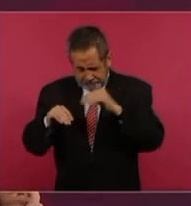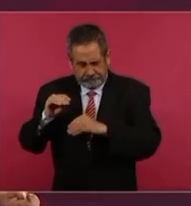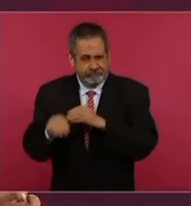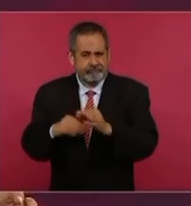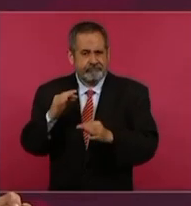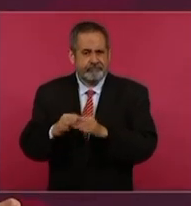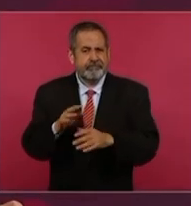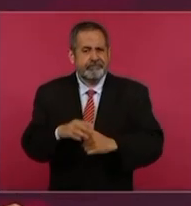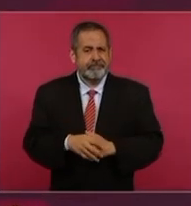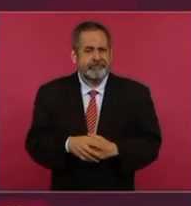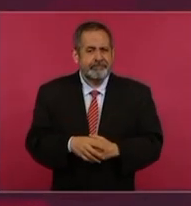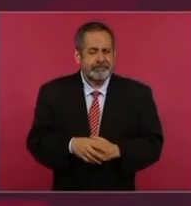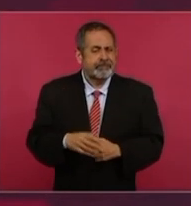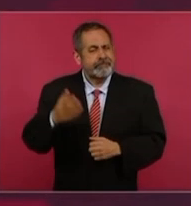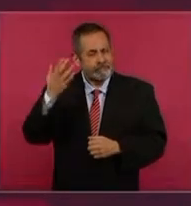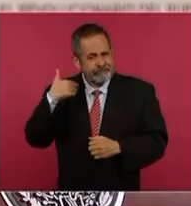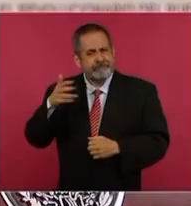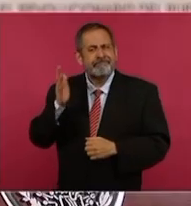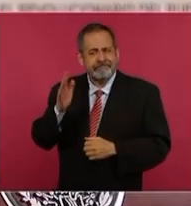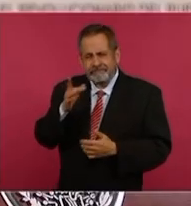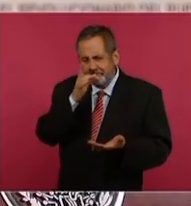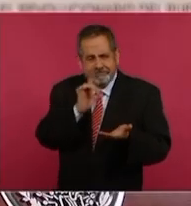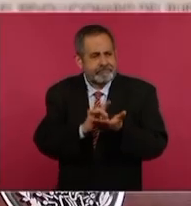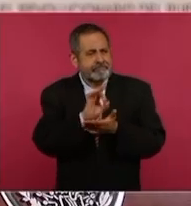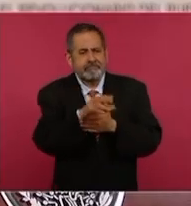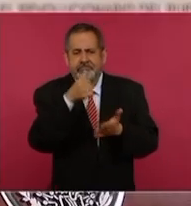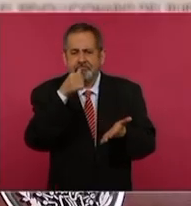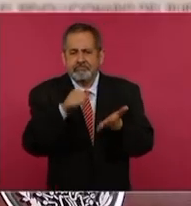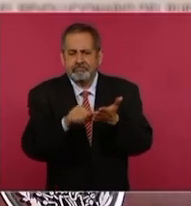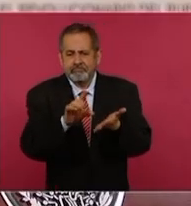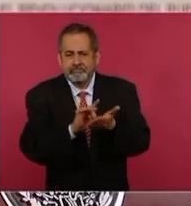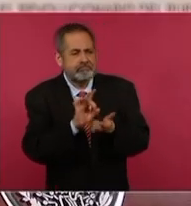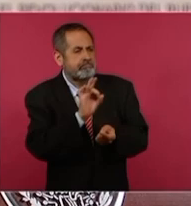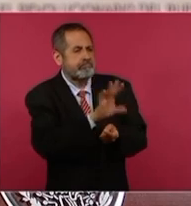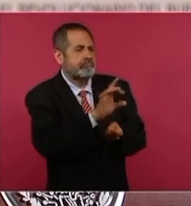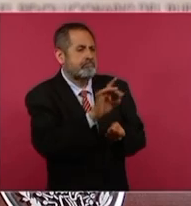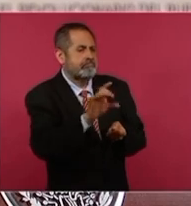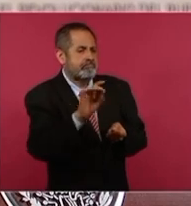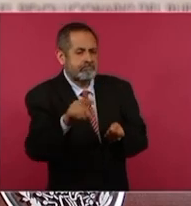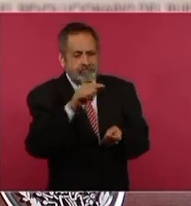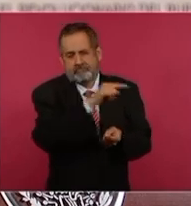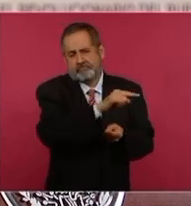ya se enviaron cartas a los